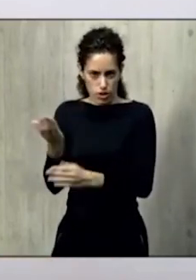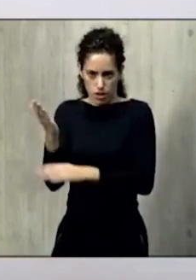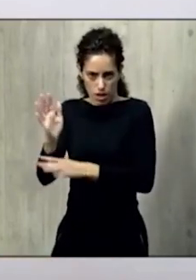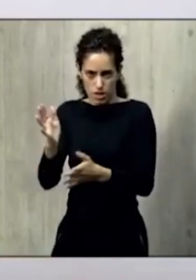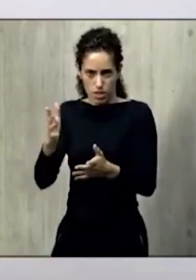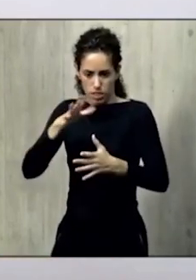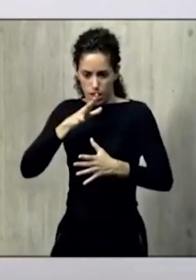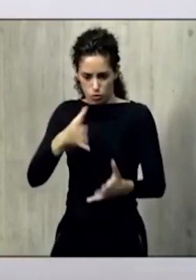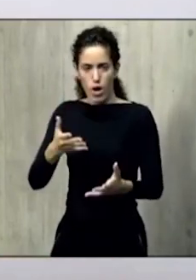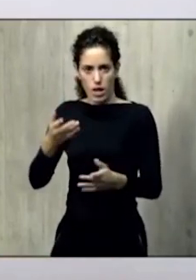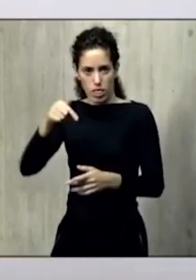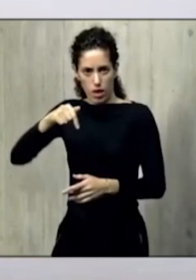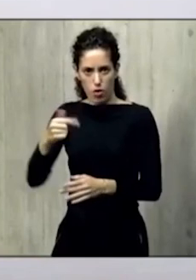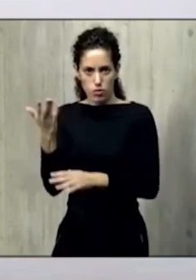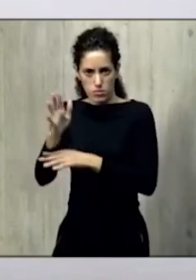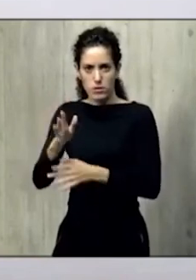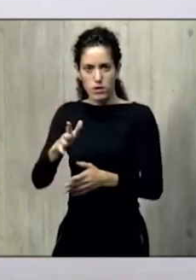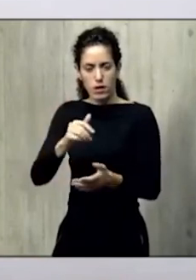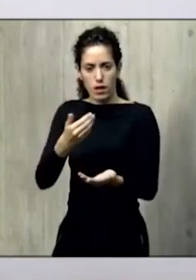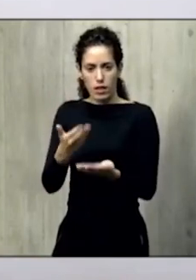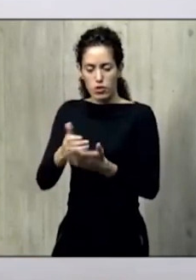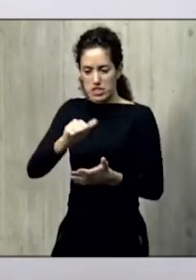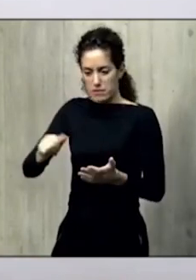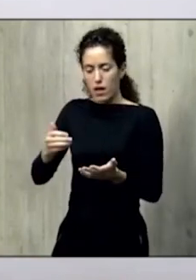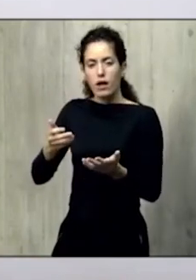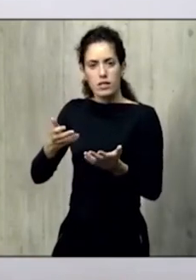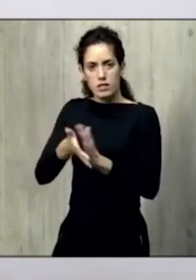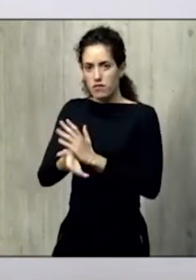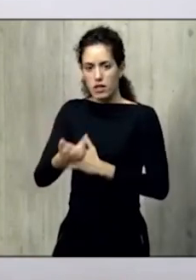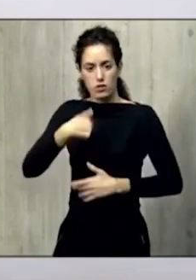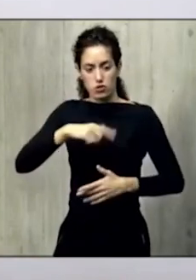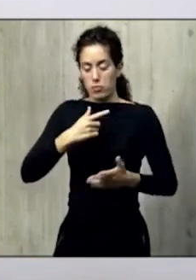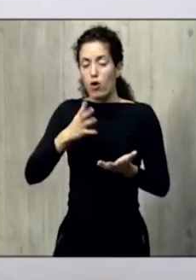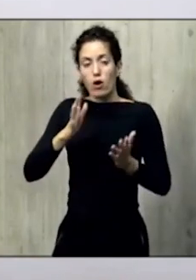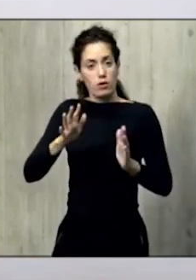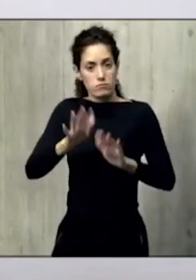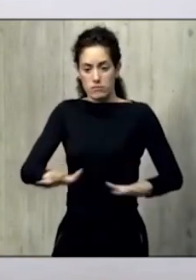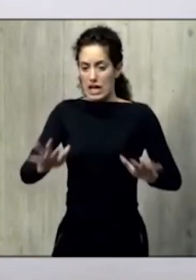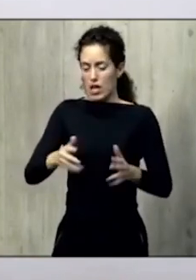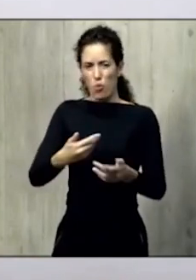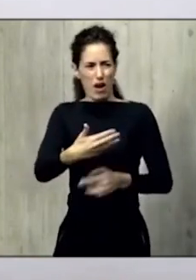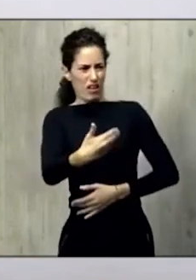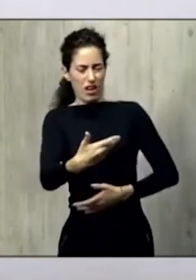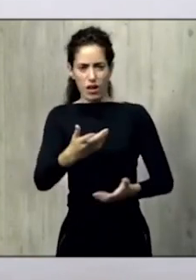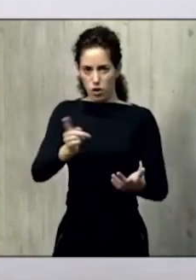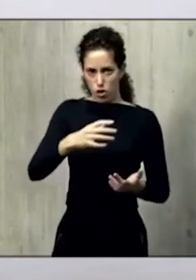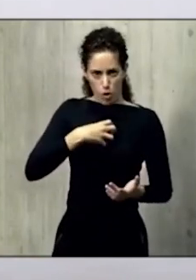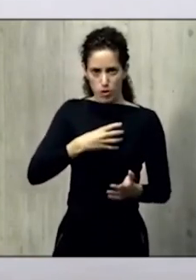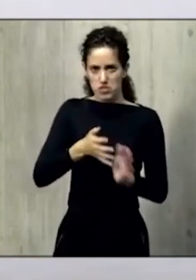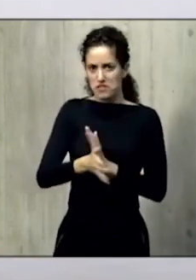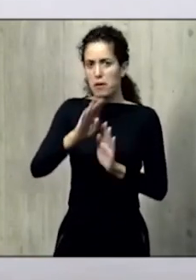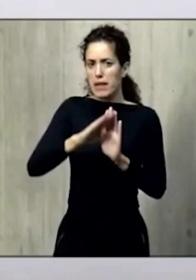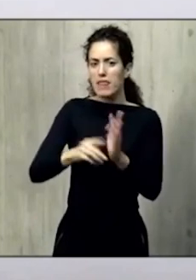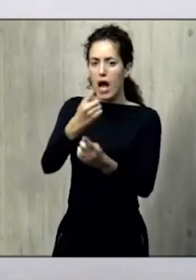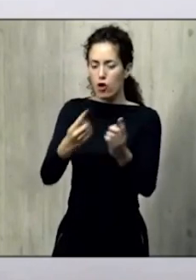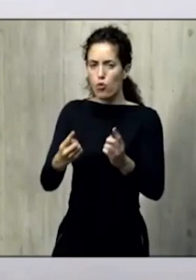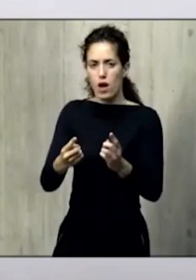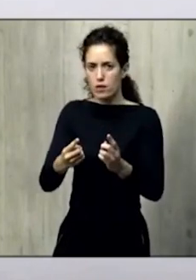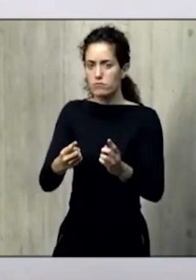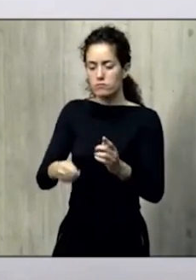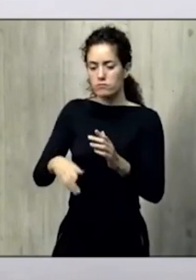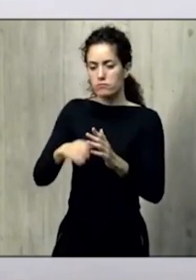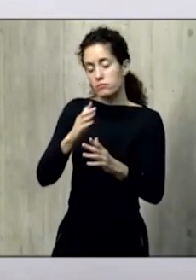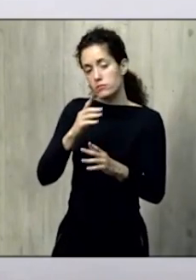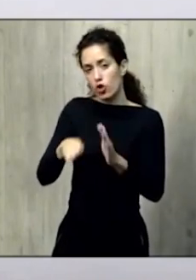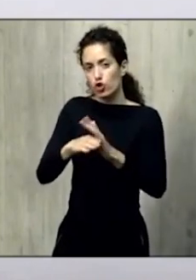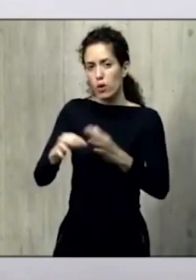Los datos de hoy, por ejemplo, de las últimas semanas, nos dicen que no nos podemos relajar del todo y, por lo tanto, hay que seguir manteniendo algunas medidas razonables